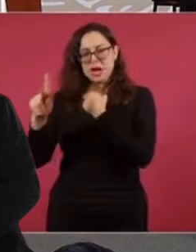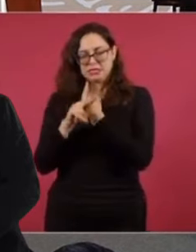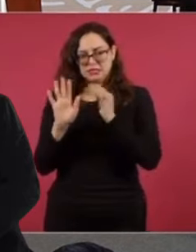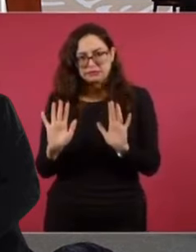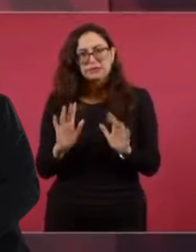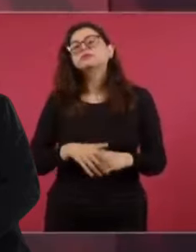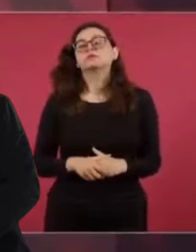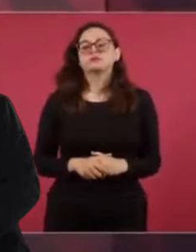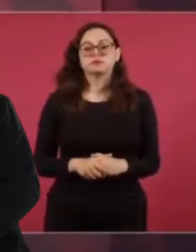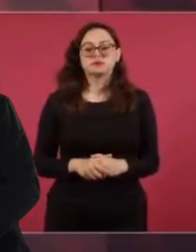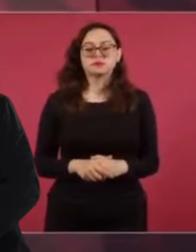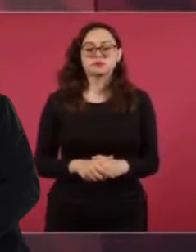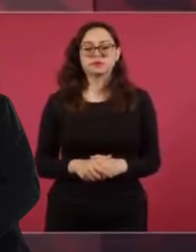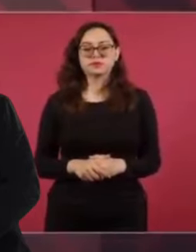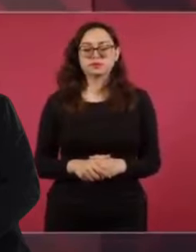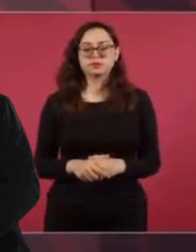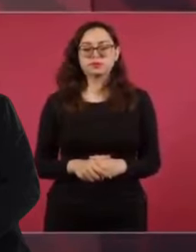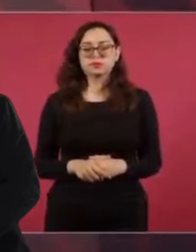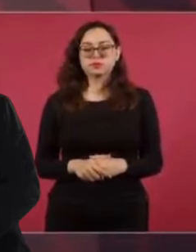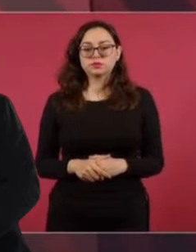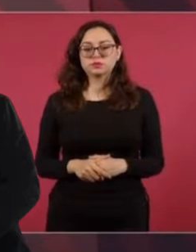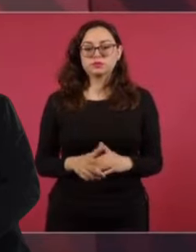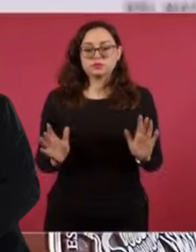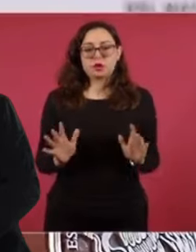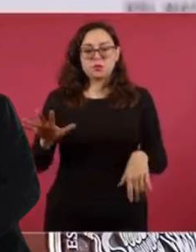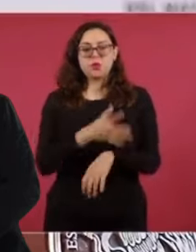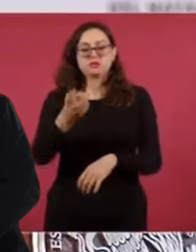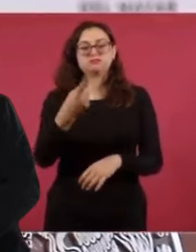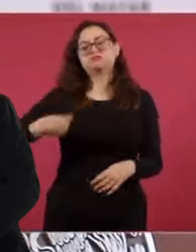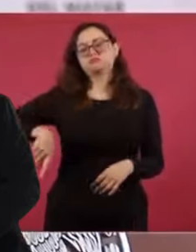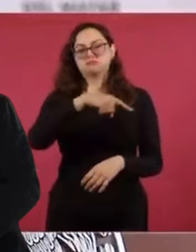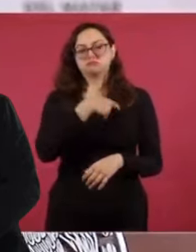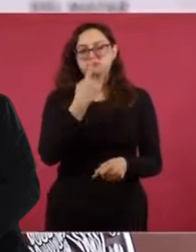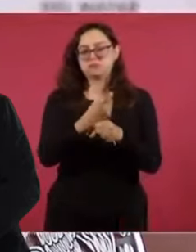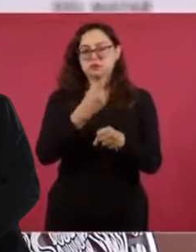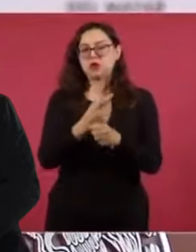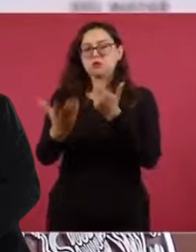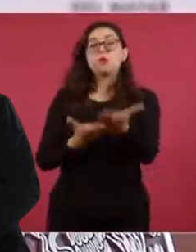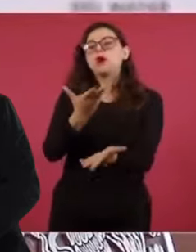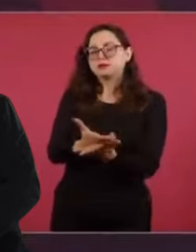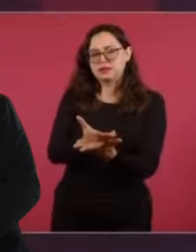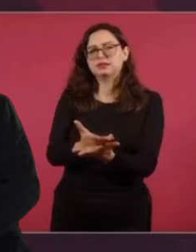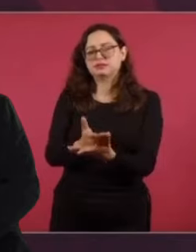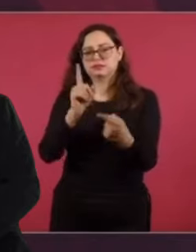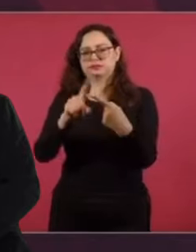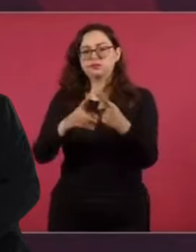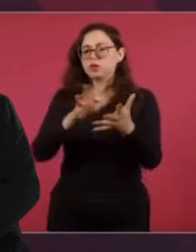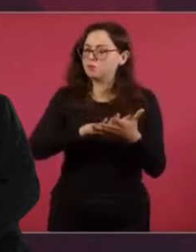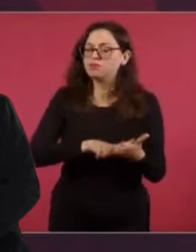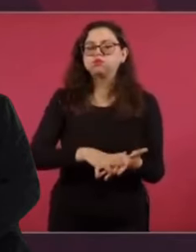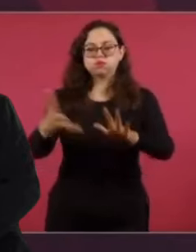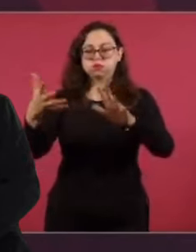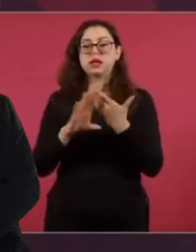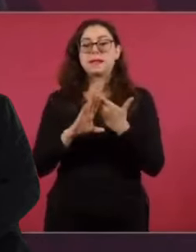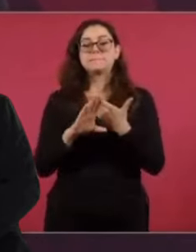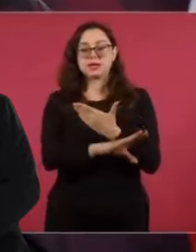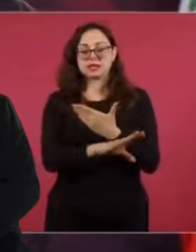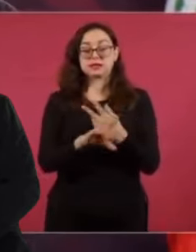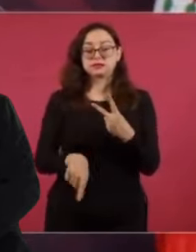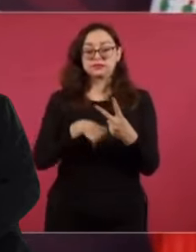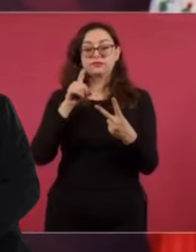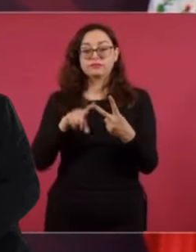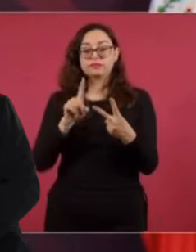Por eso planteamos, primero, que no haya violencia, segundo, que